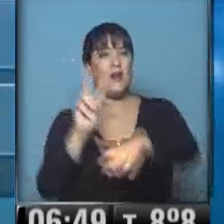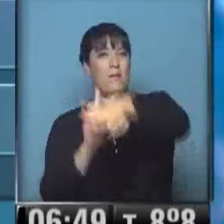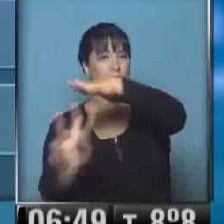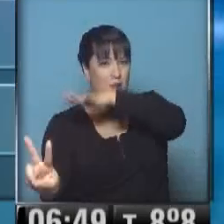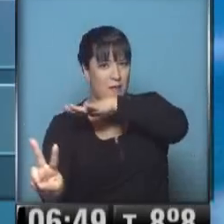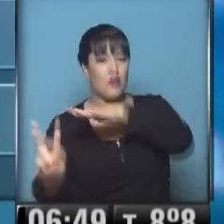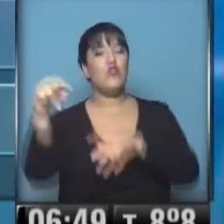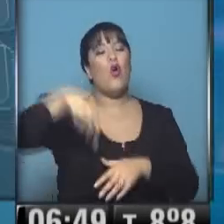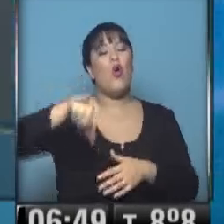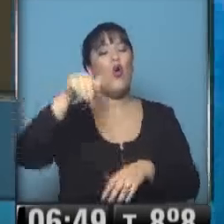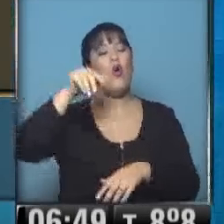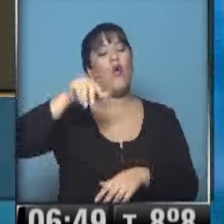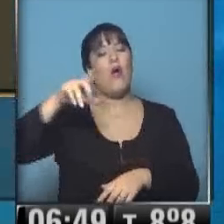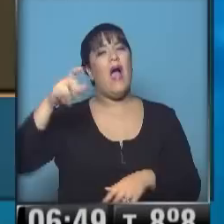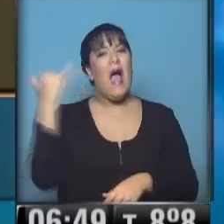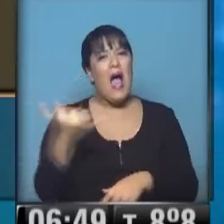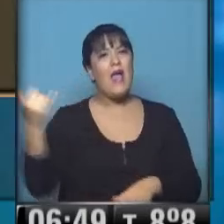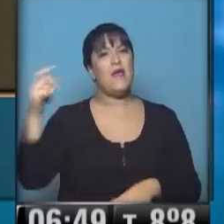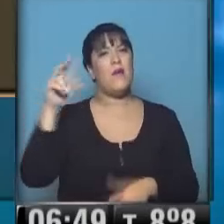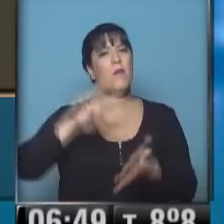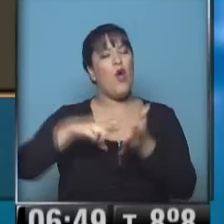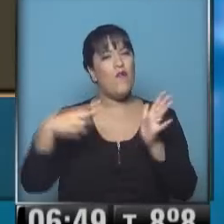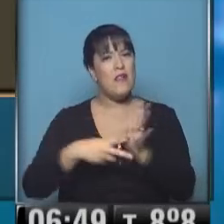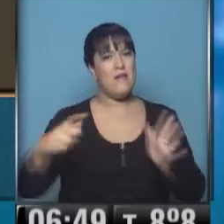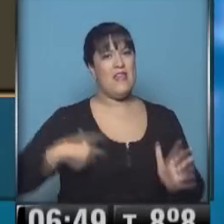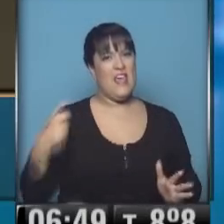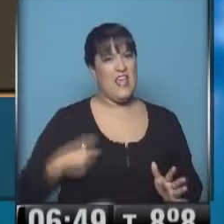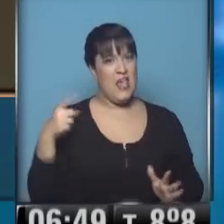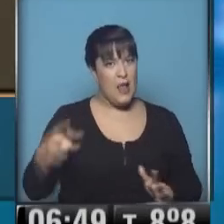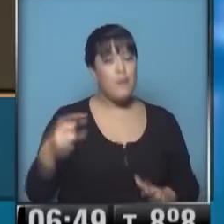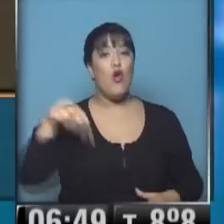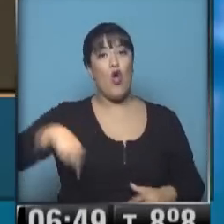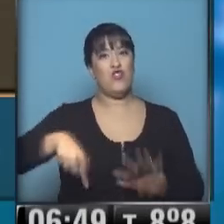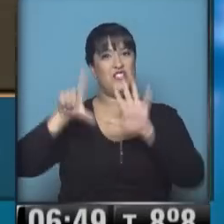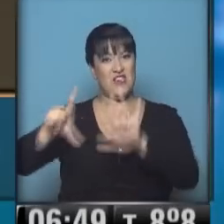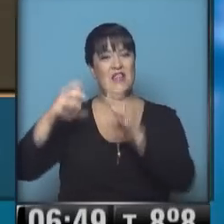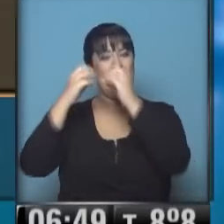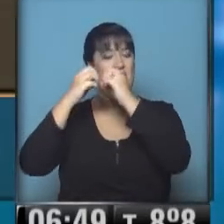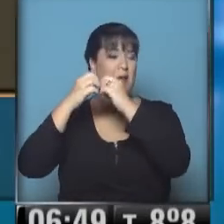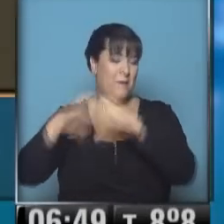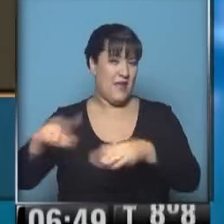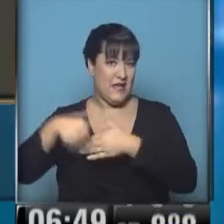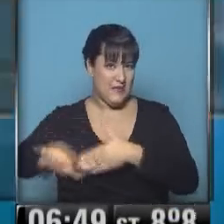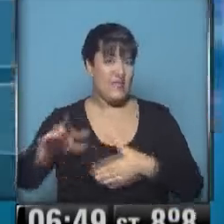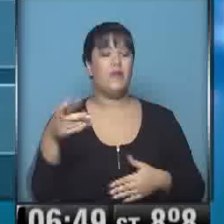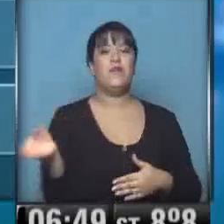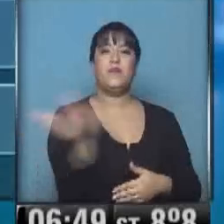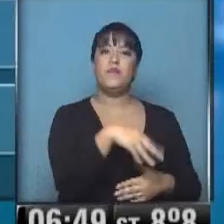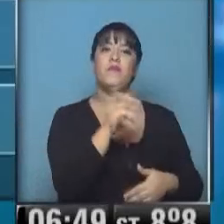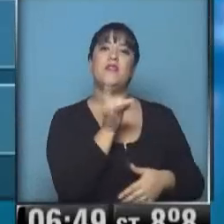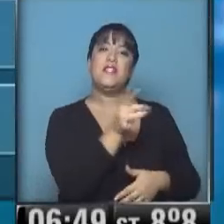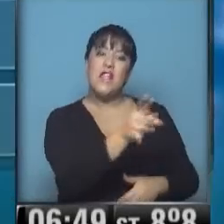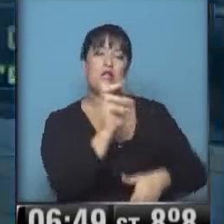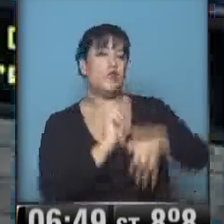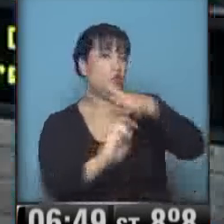gremial, va a iniciar la recorrida a partir de las 7 de la mañana. El resto, tal como indican estas placas, lo hacen de